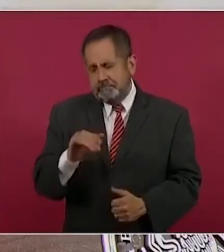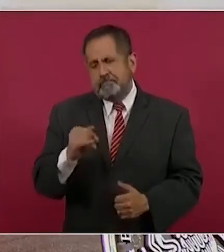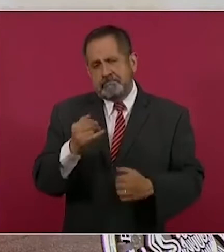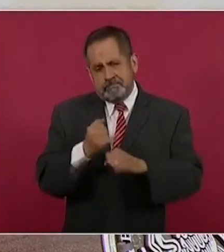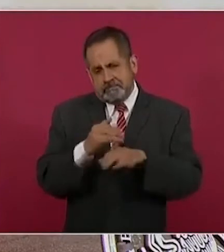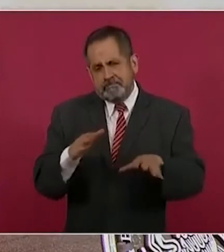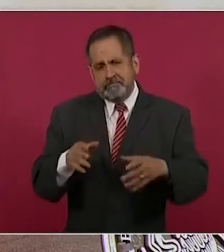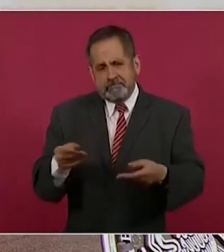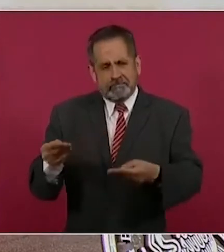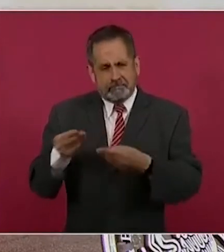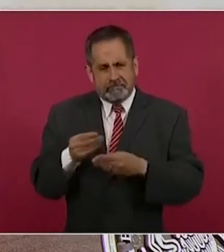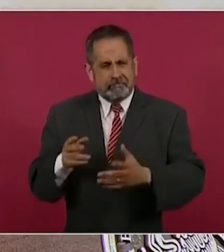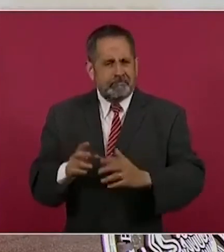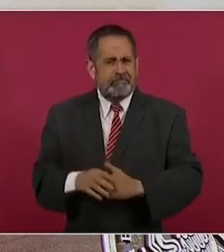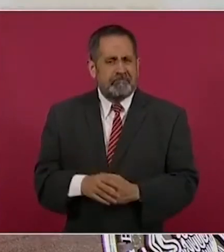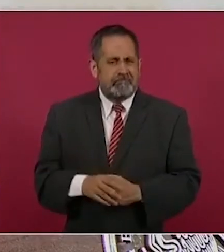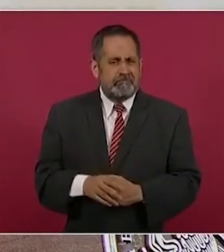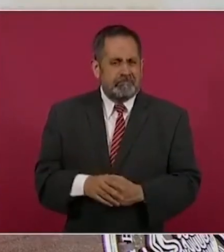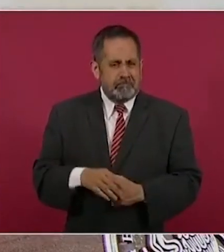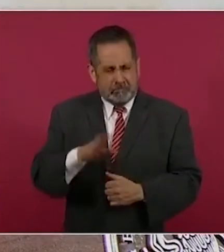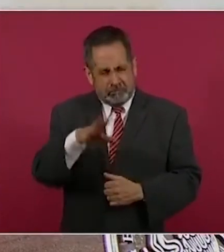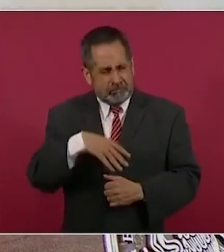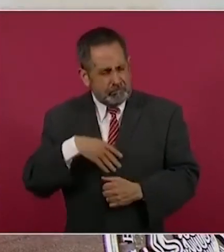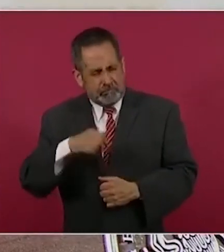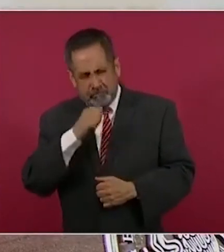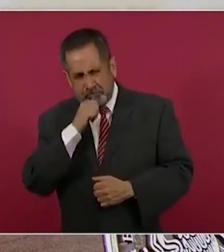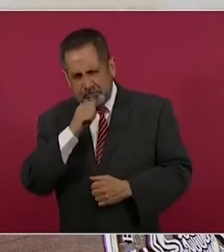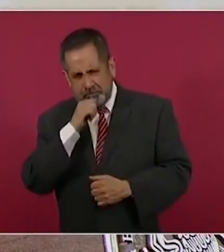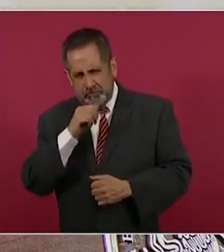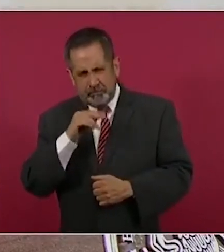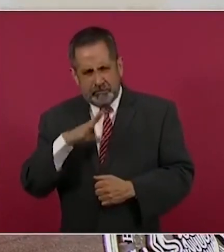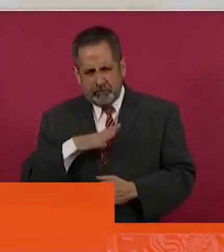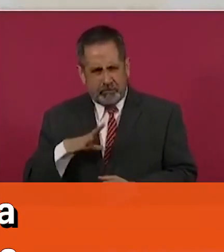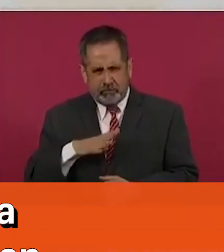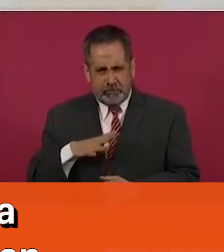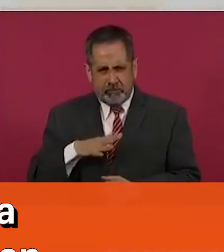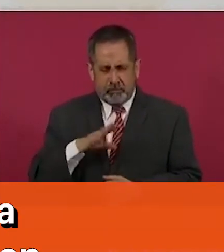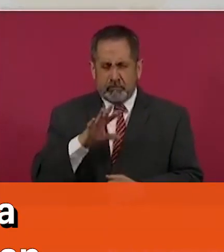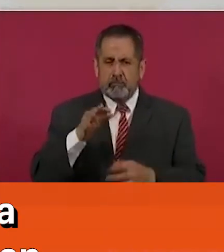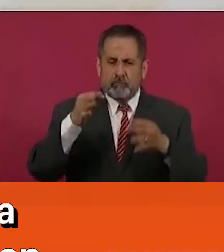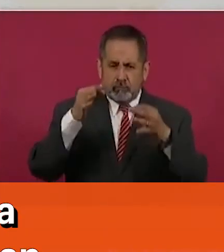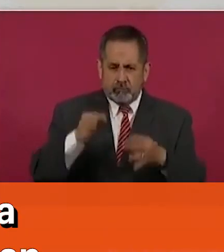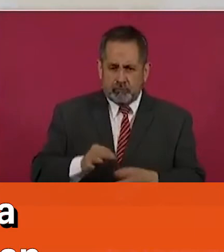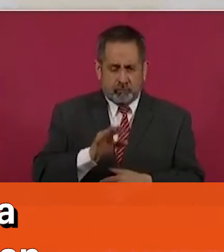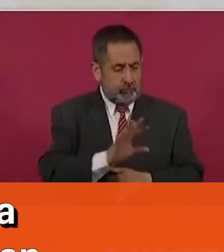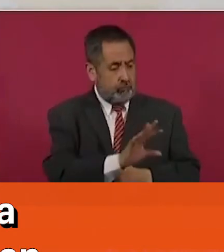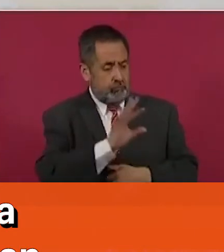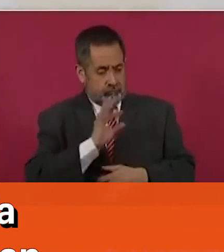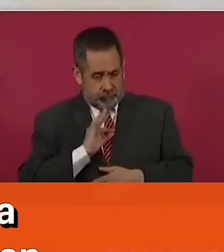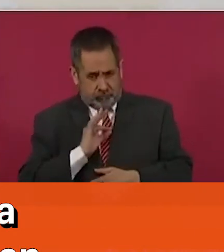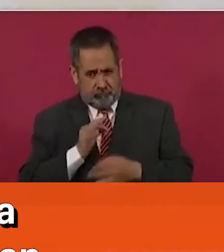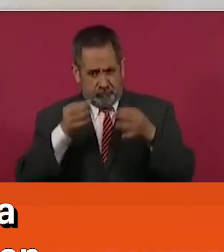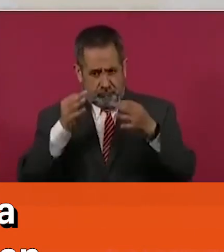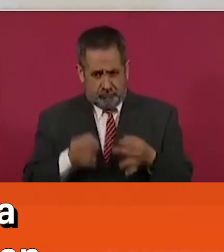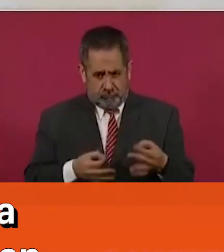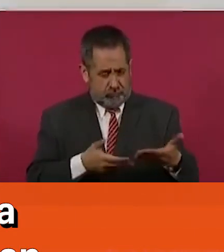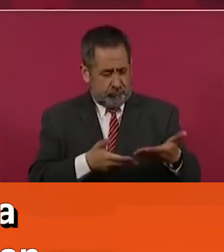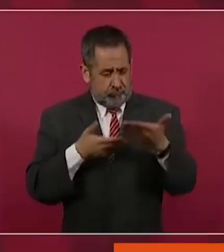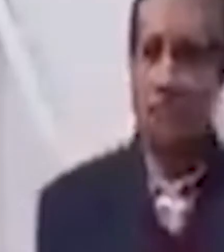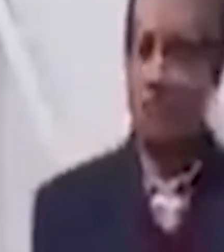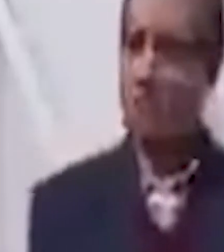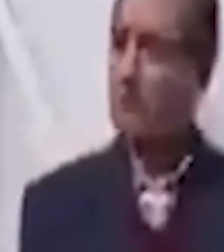todavía no hay una notificación oficial, no sabemos de qué se trata.